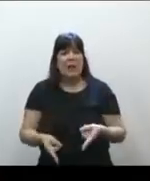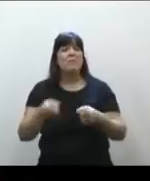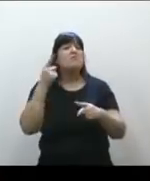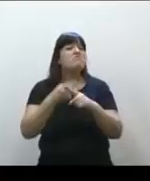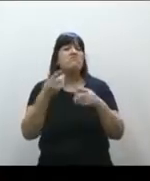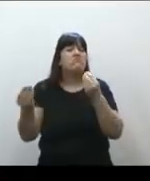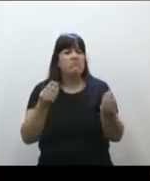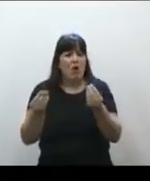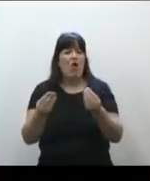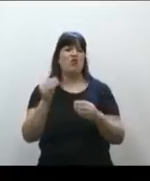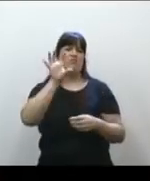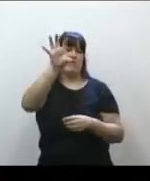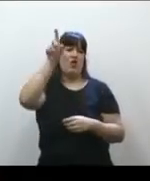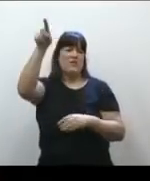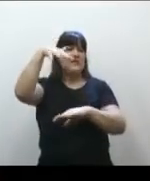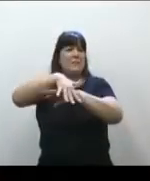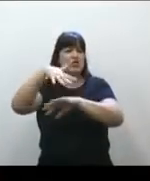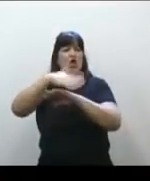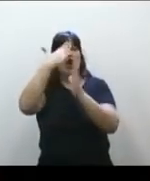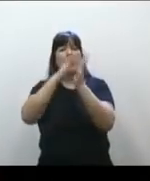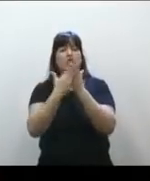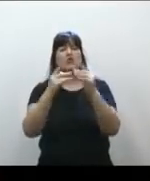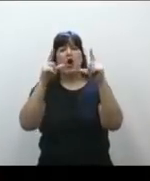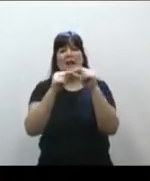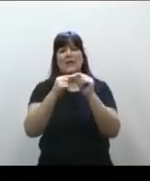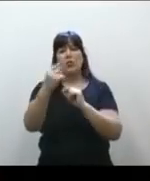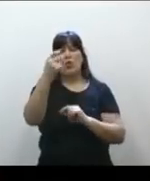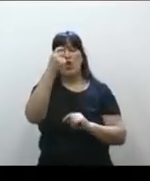Constitución de la Provincia de Misiones en el artículo 39.